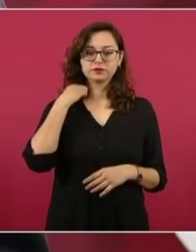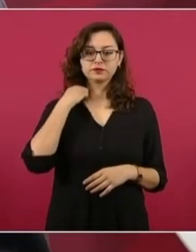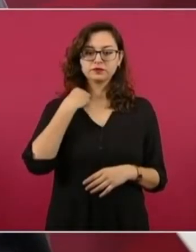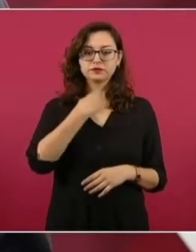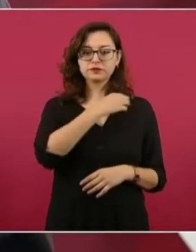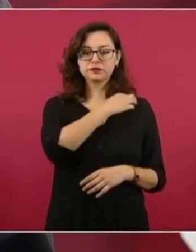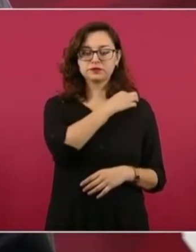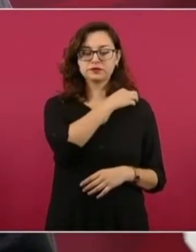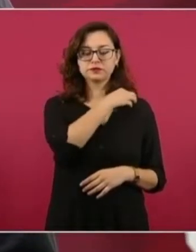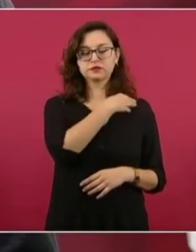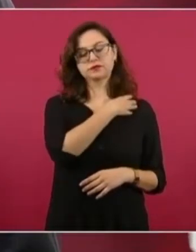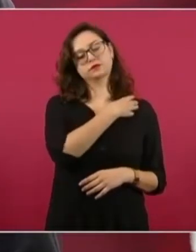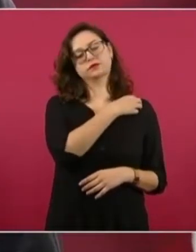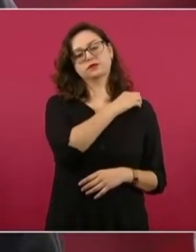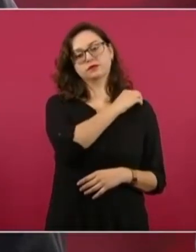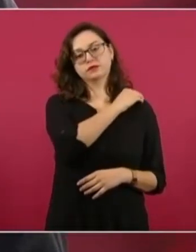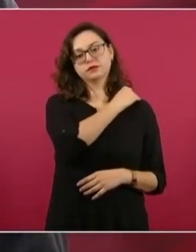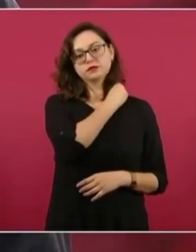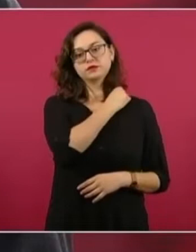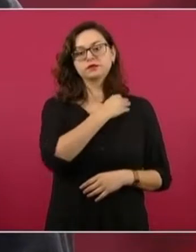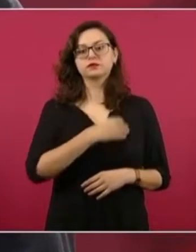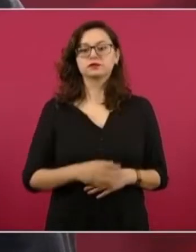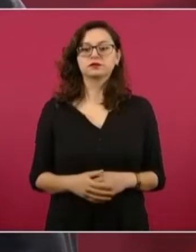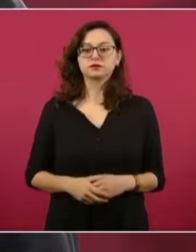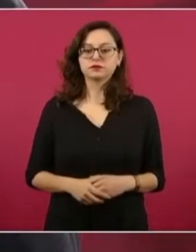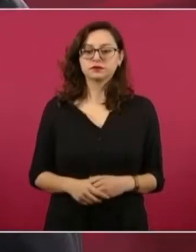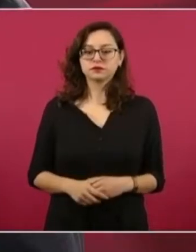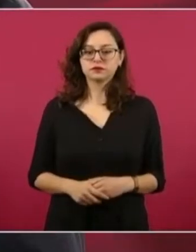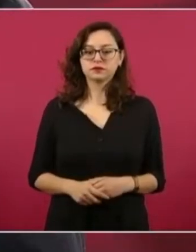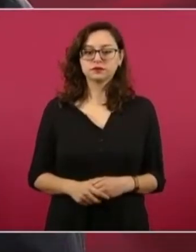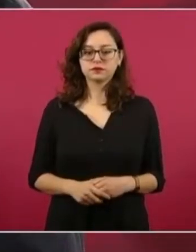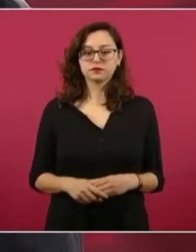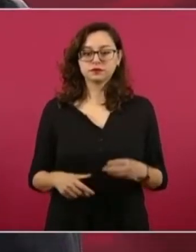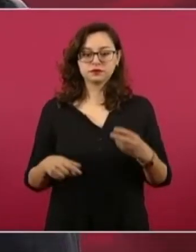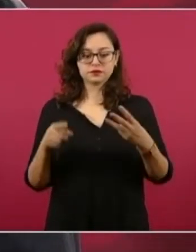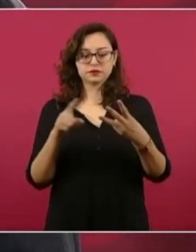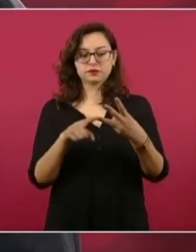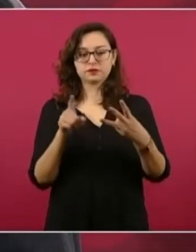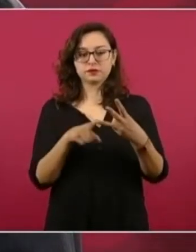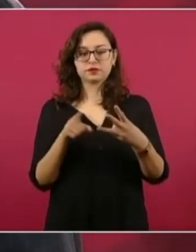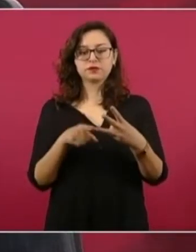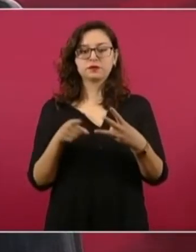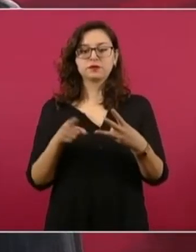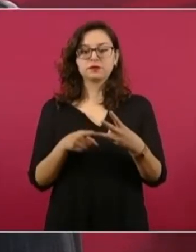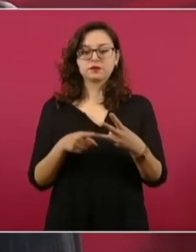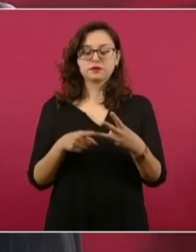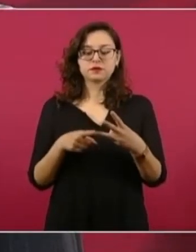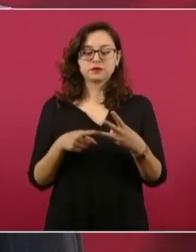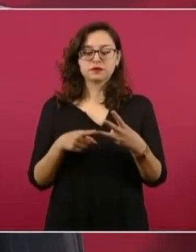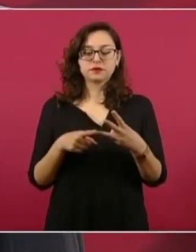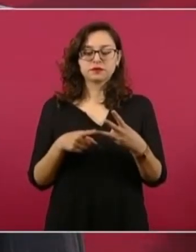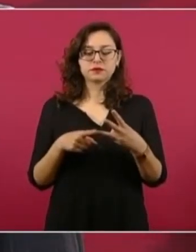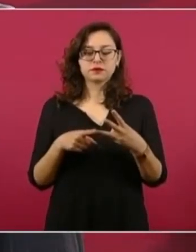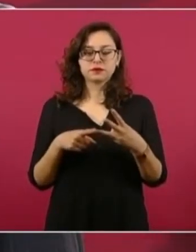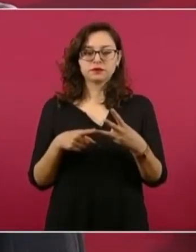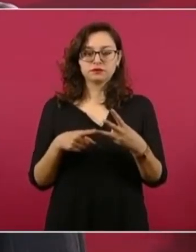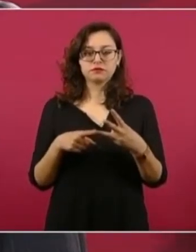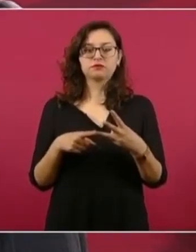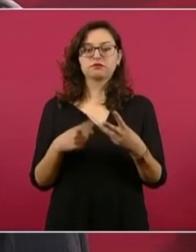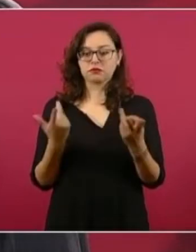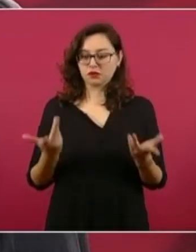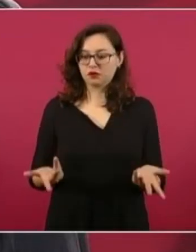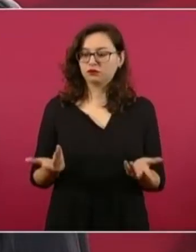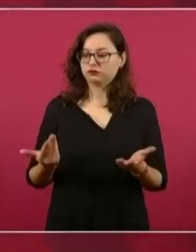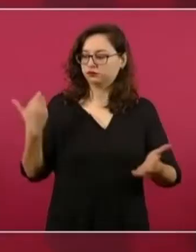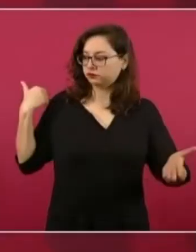Lo tercero es que gracias a esas políticas